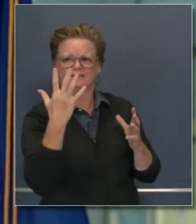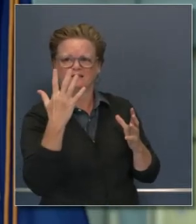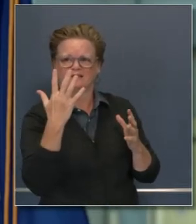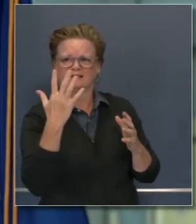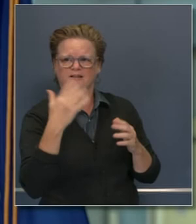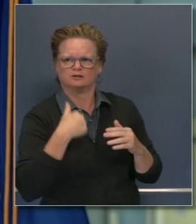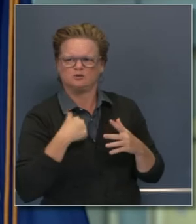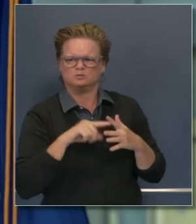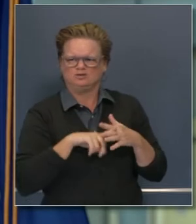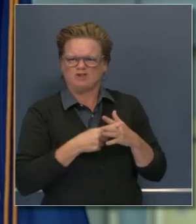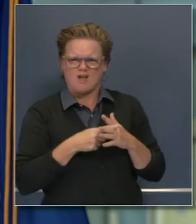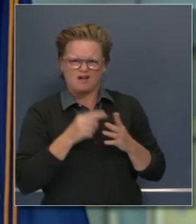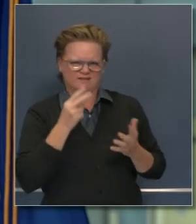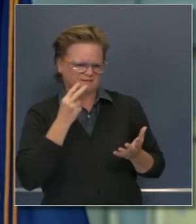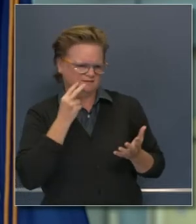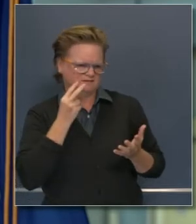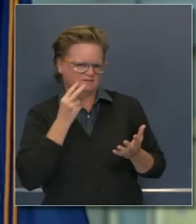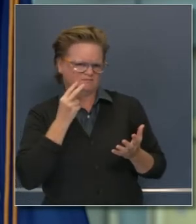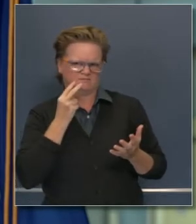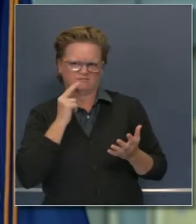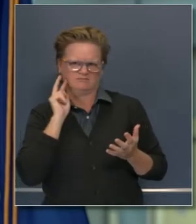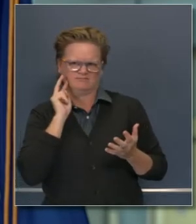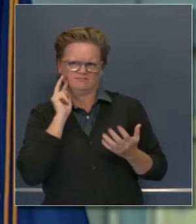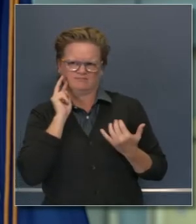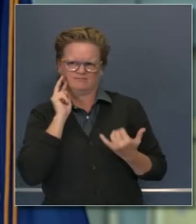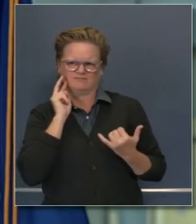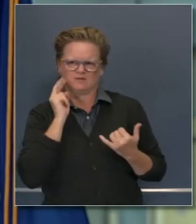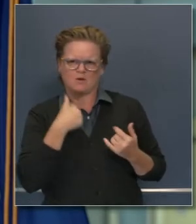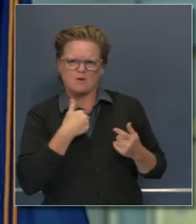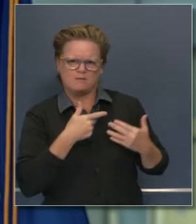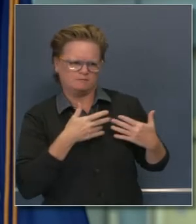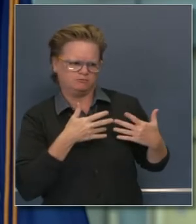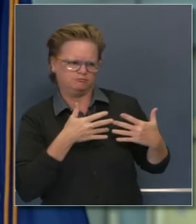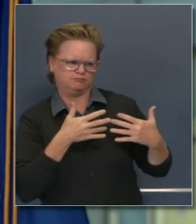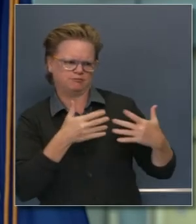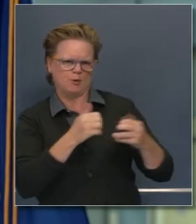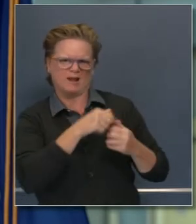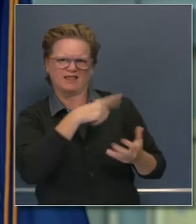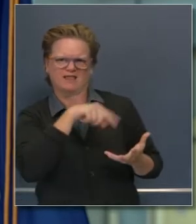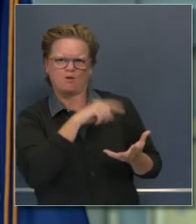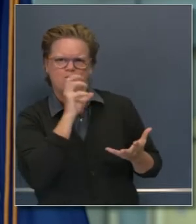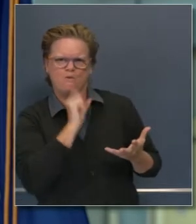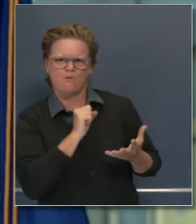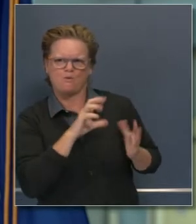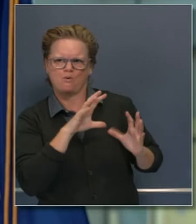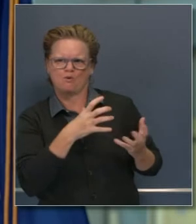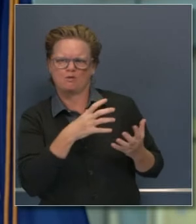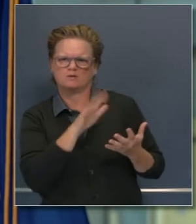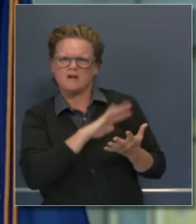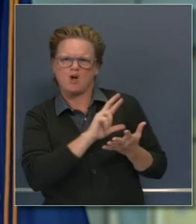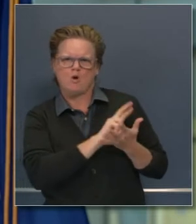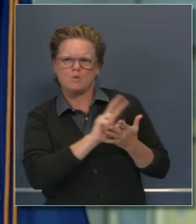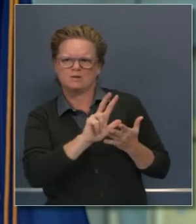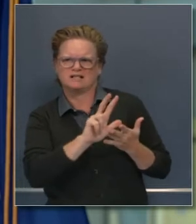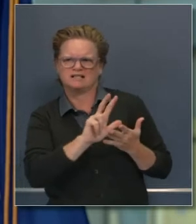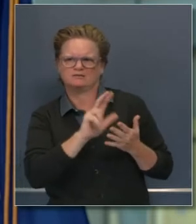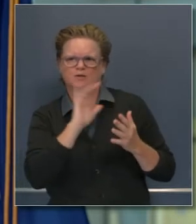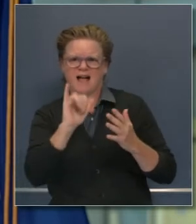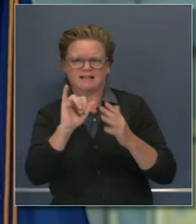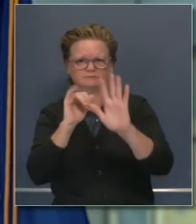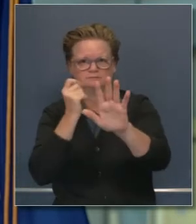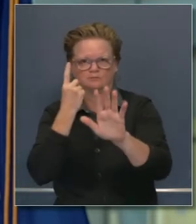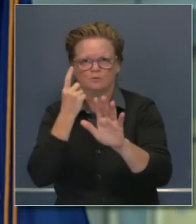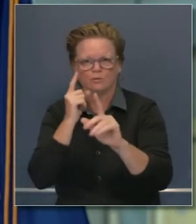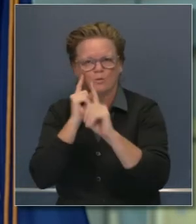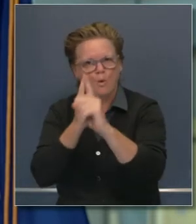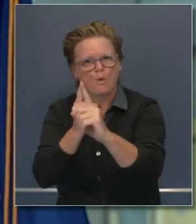proceso este fin de semana. No queríamos retrasarlo ni siquiera un día. Pero ese proceso de tres semanas, dentro de los tres semanas, es el